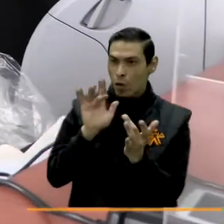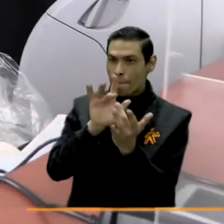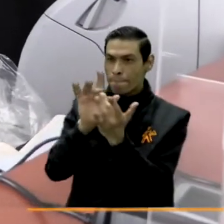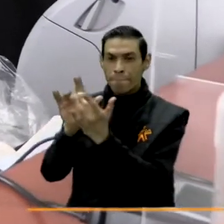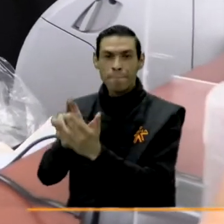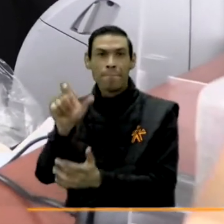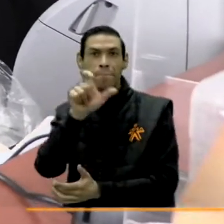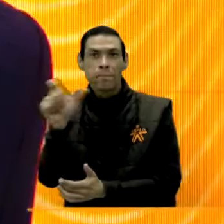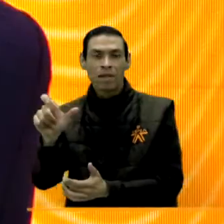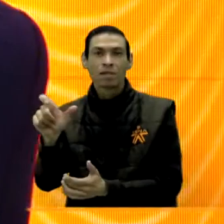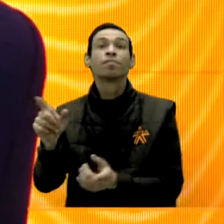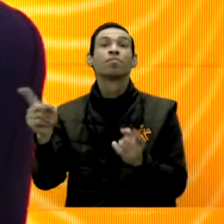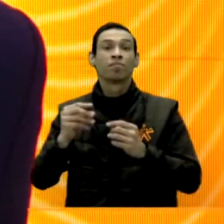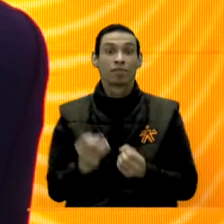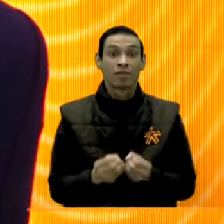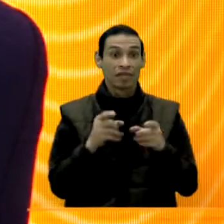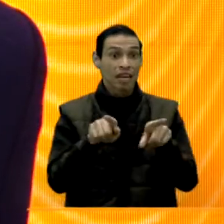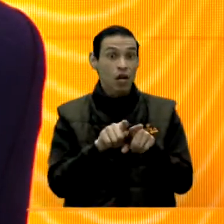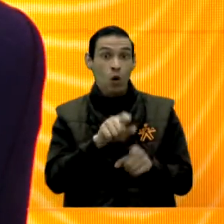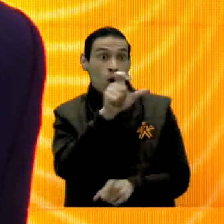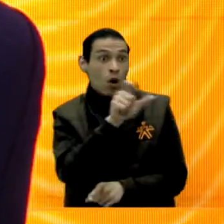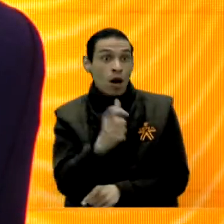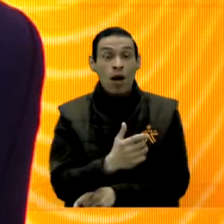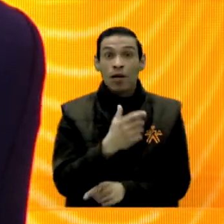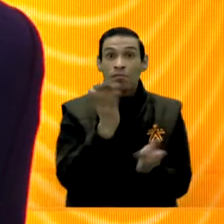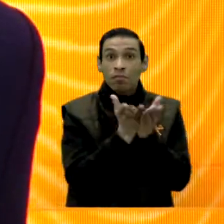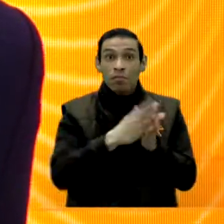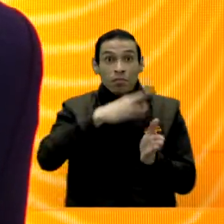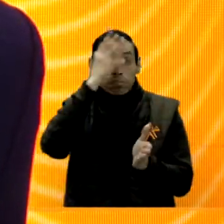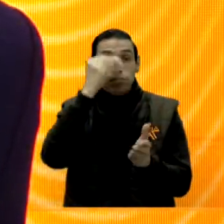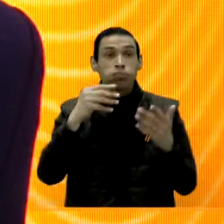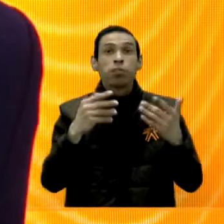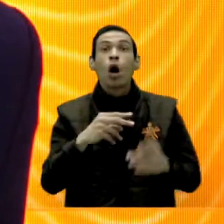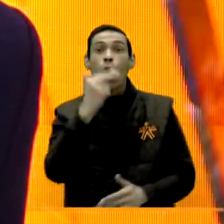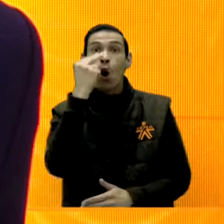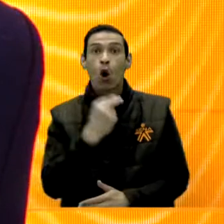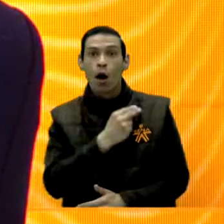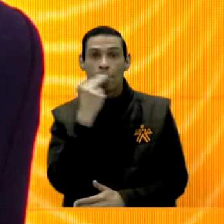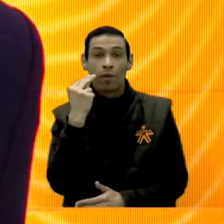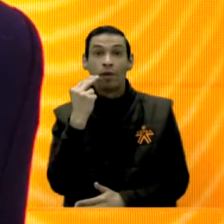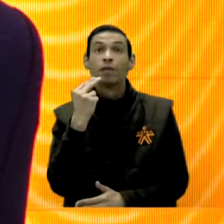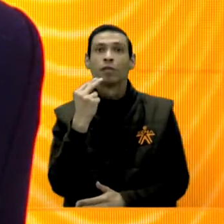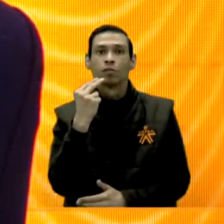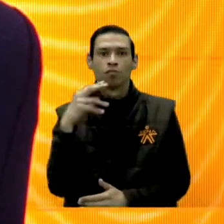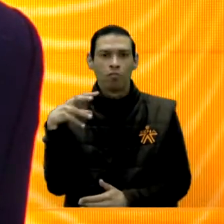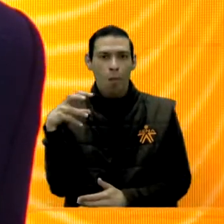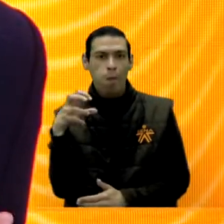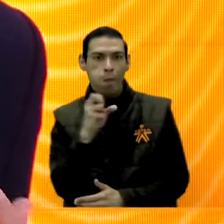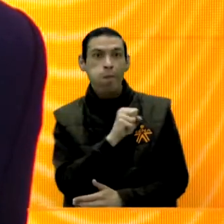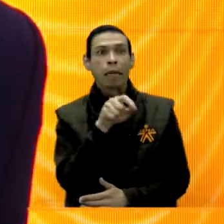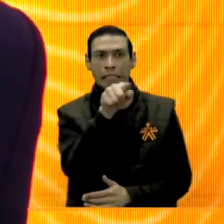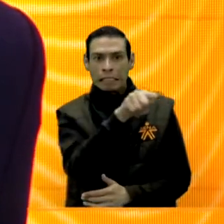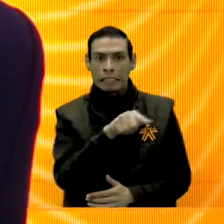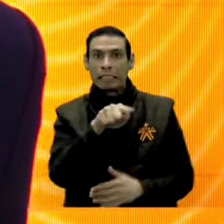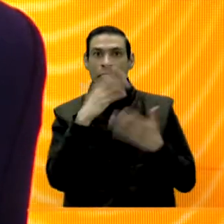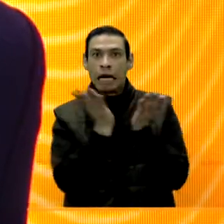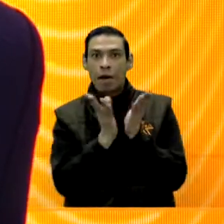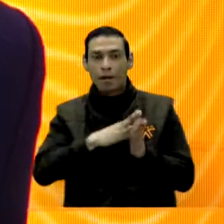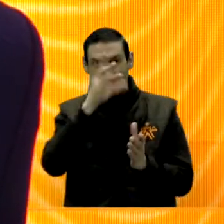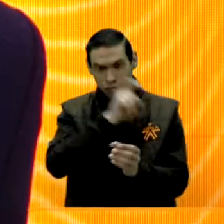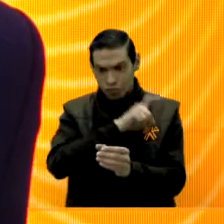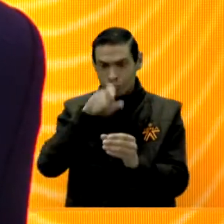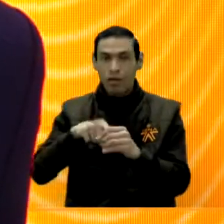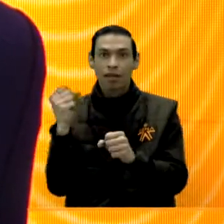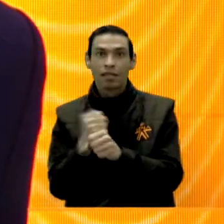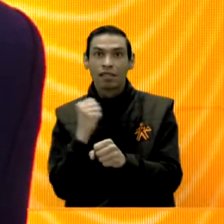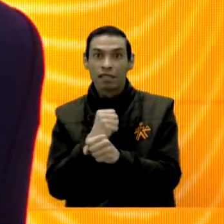Y fuera de eso, generamos el compromiso en las personas porque realmente lo que hemos notado es que los apresindices del SENA generan un apego de